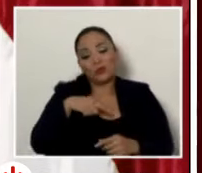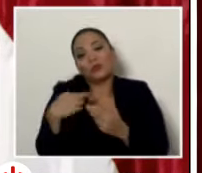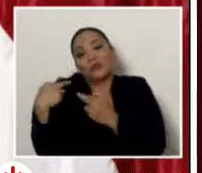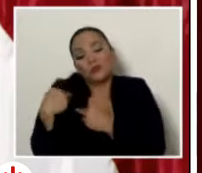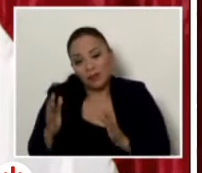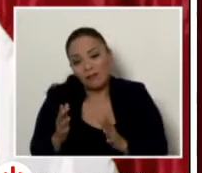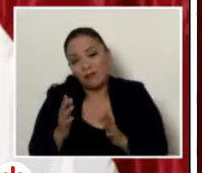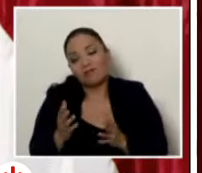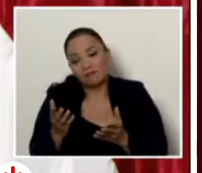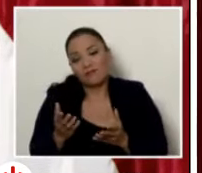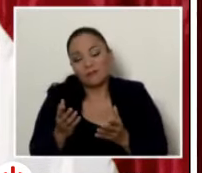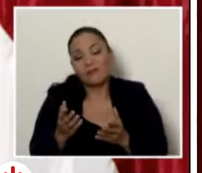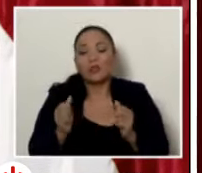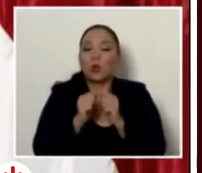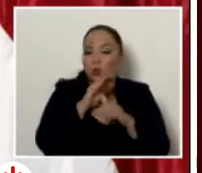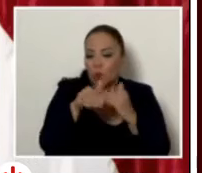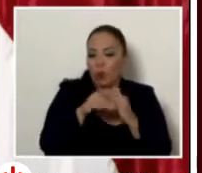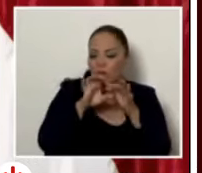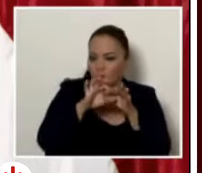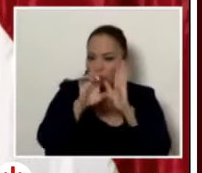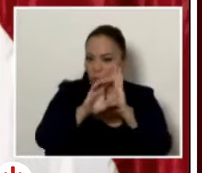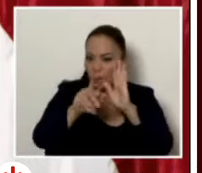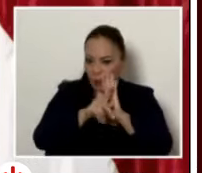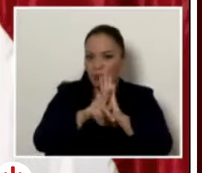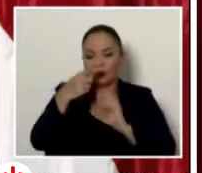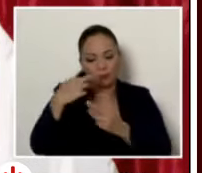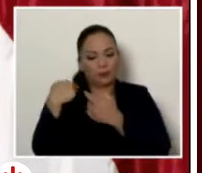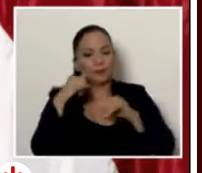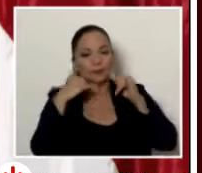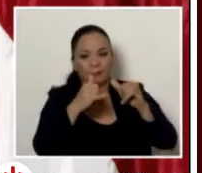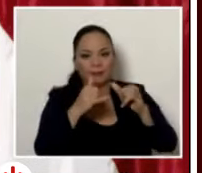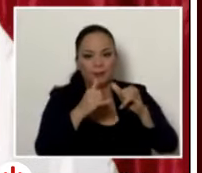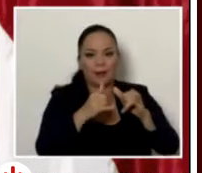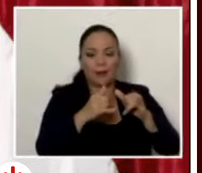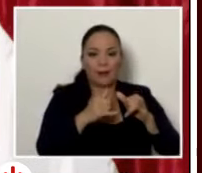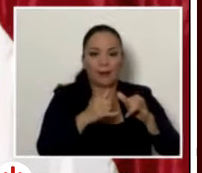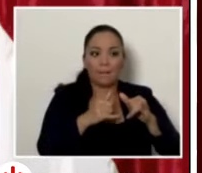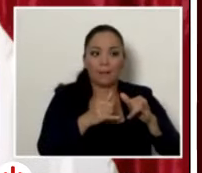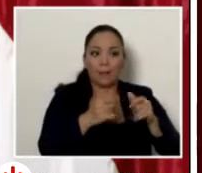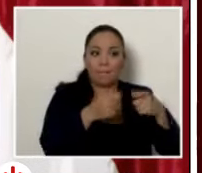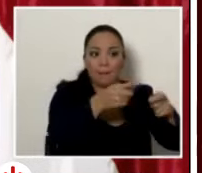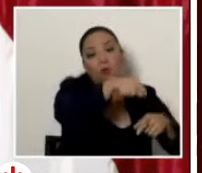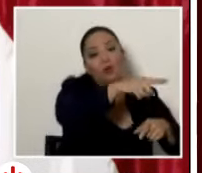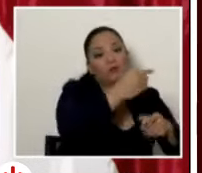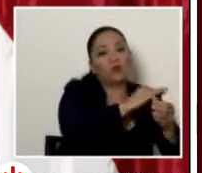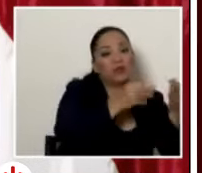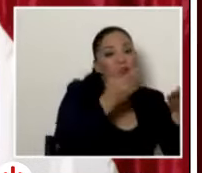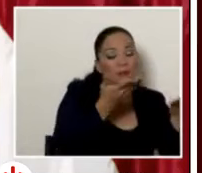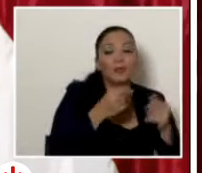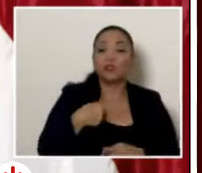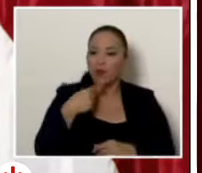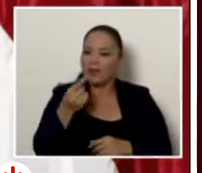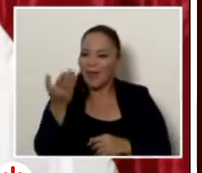bajo el régimen constitucional de este país pero en lo del PANI se los dije viéndolos a los ojos yo